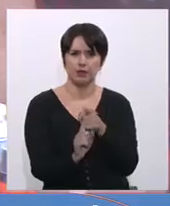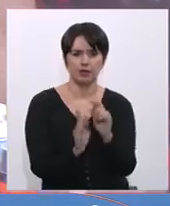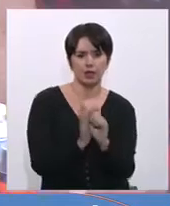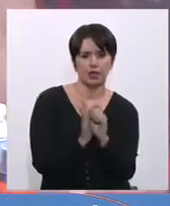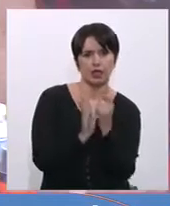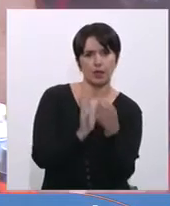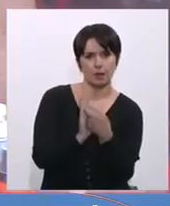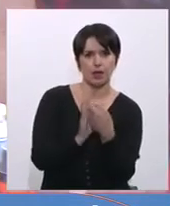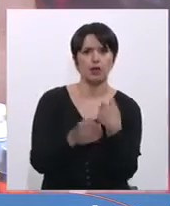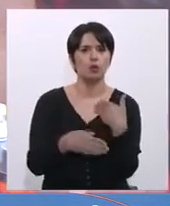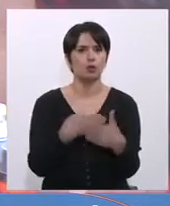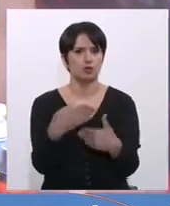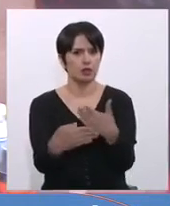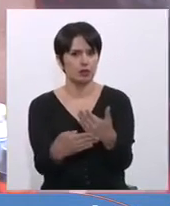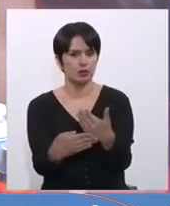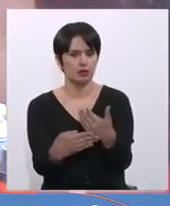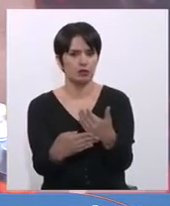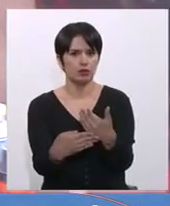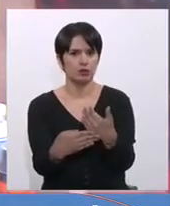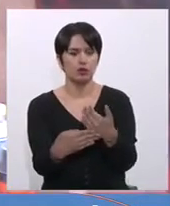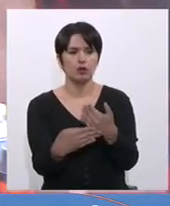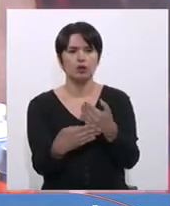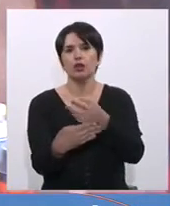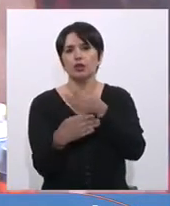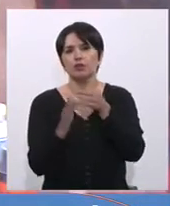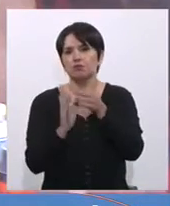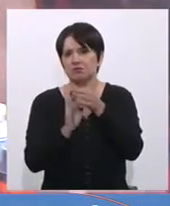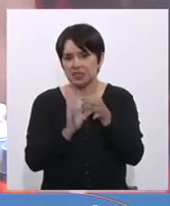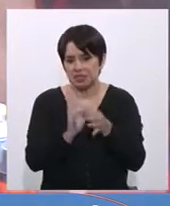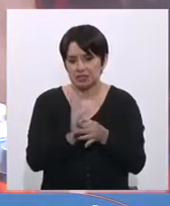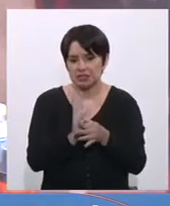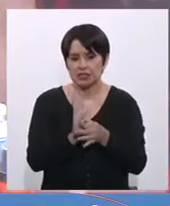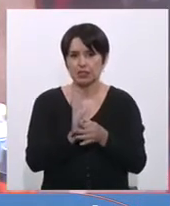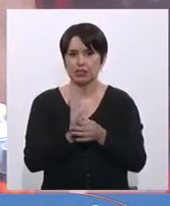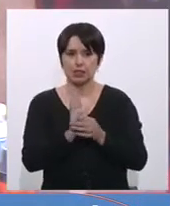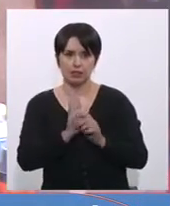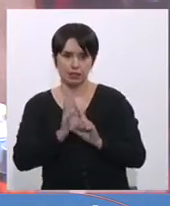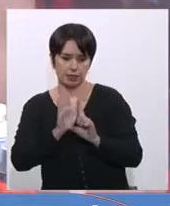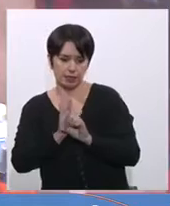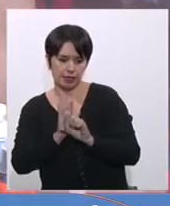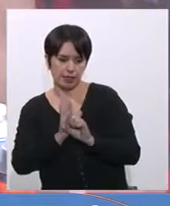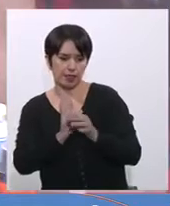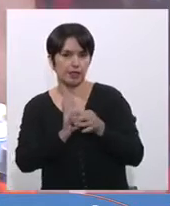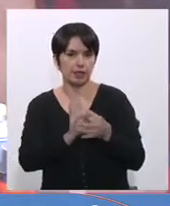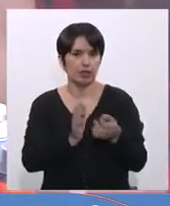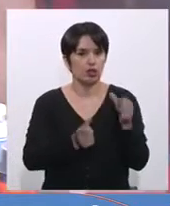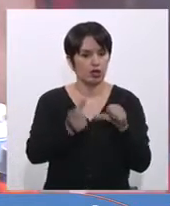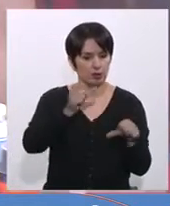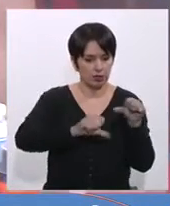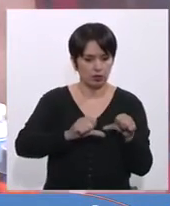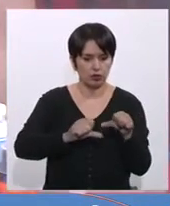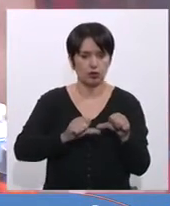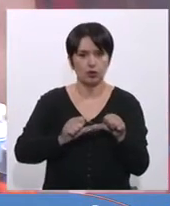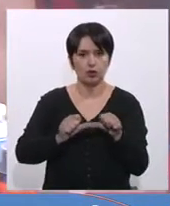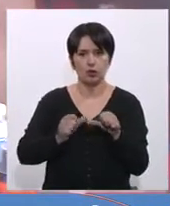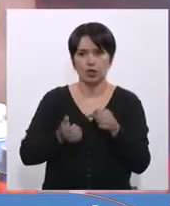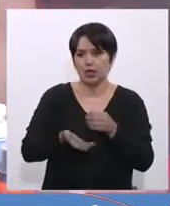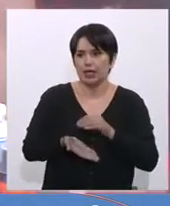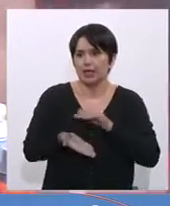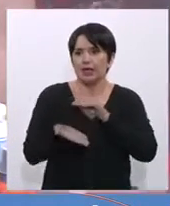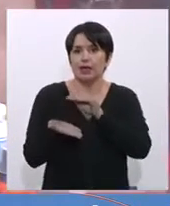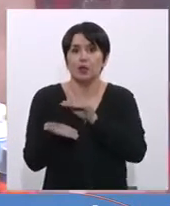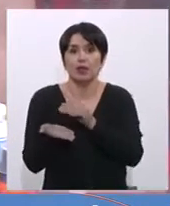los procedimientos destinados a la determinación de la ley por parte de los laboratorios de las muestras que entregan a los pequeños mineros.